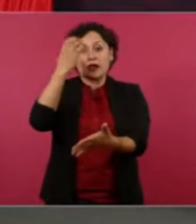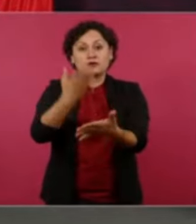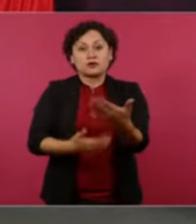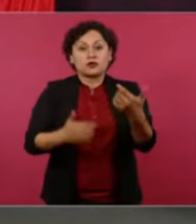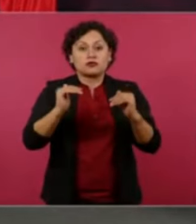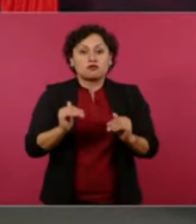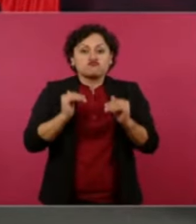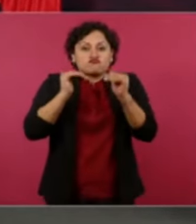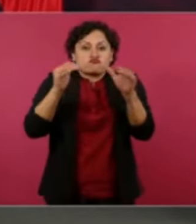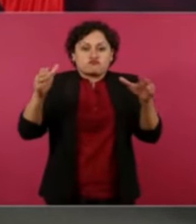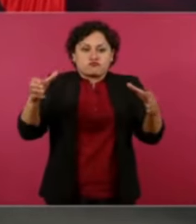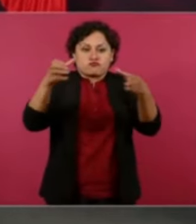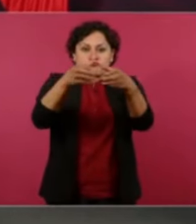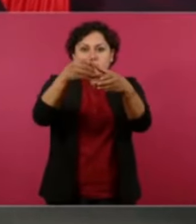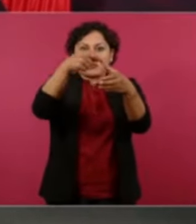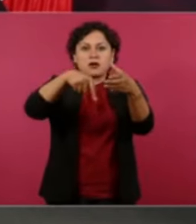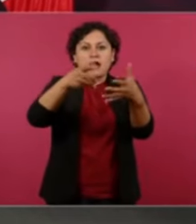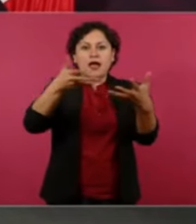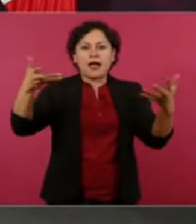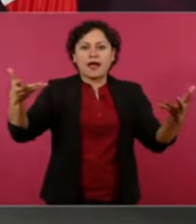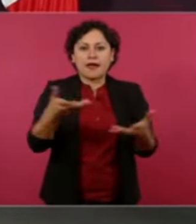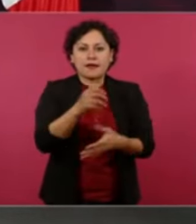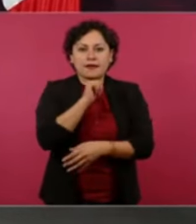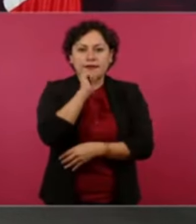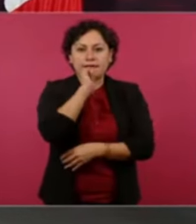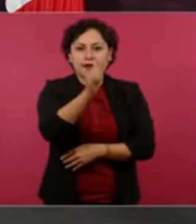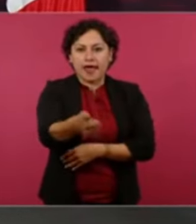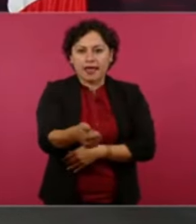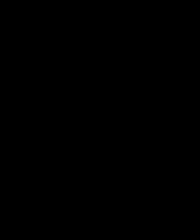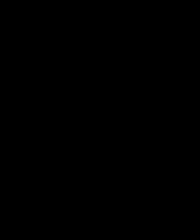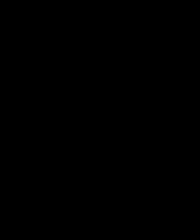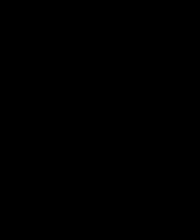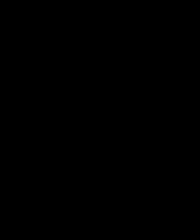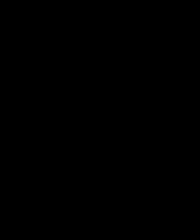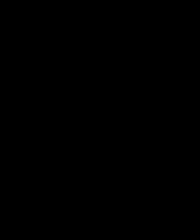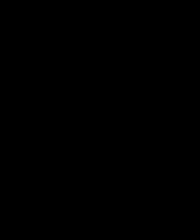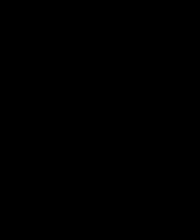como verdaderos cristianos.